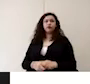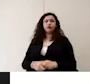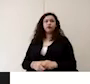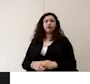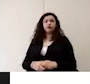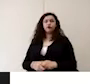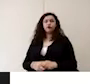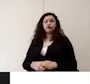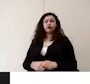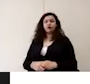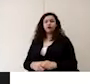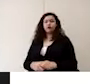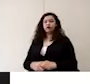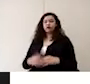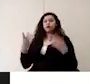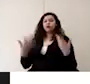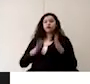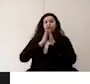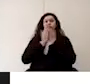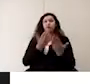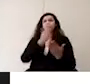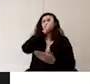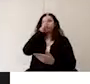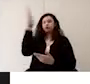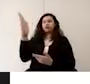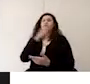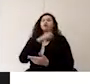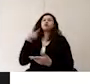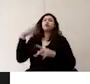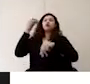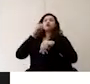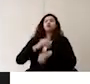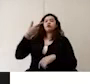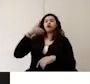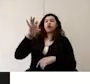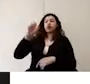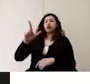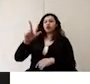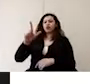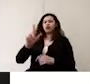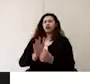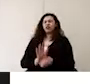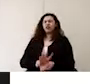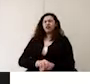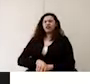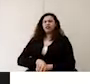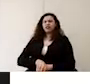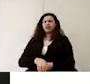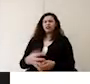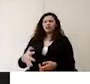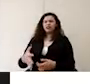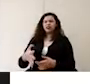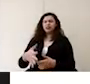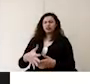en en parte de las bibliotecas se debe colocar dispensador de gel antibacterial en la entrada y